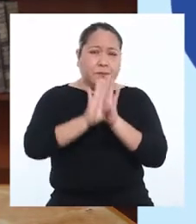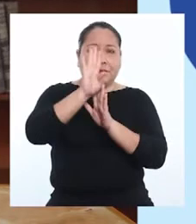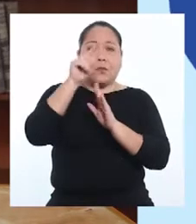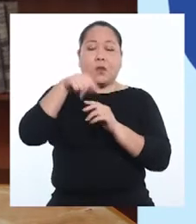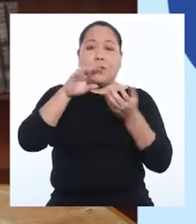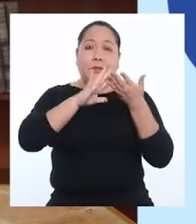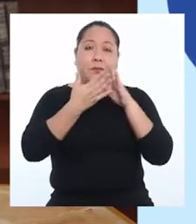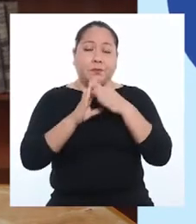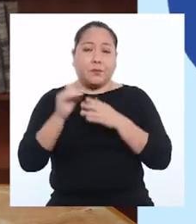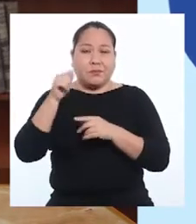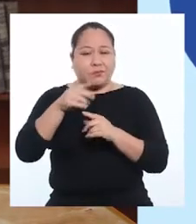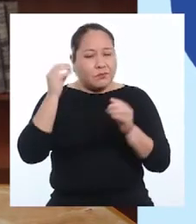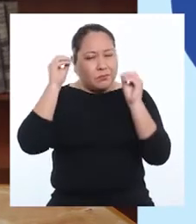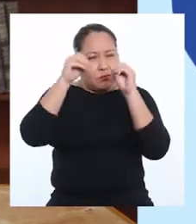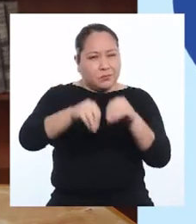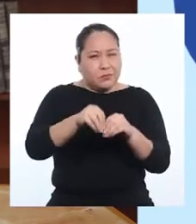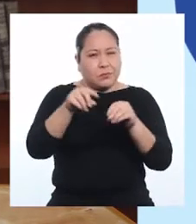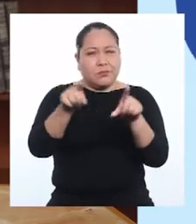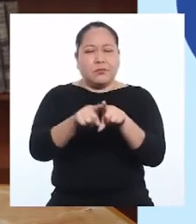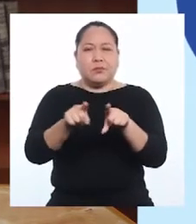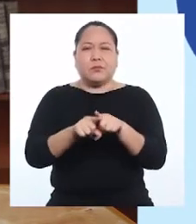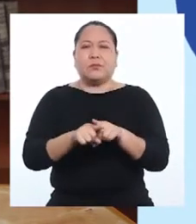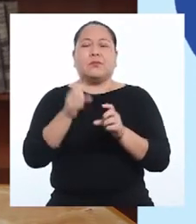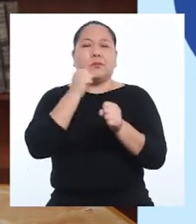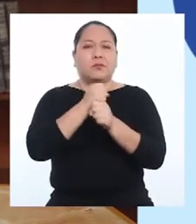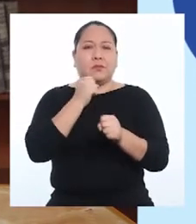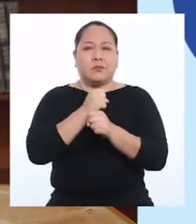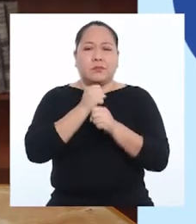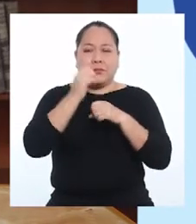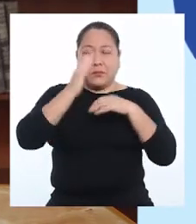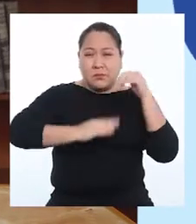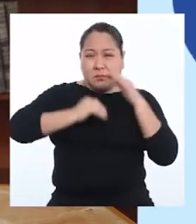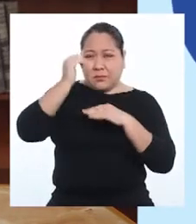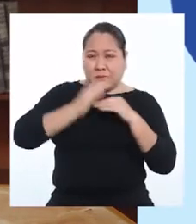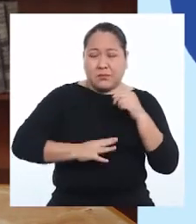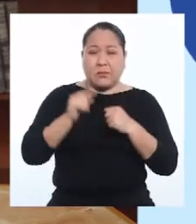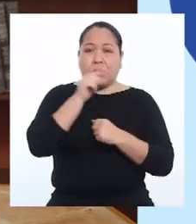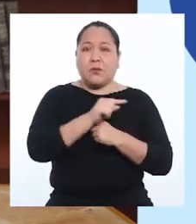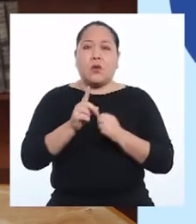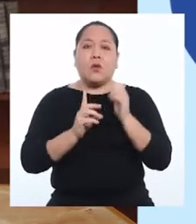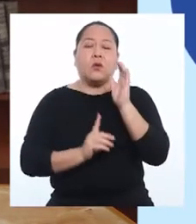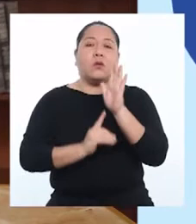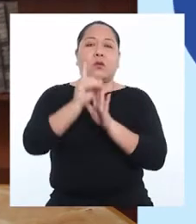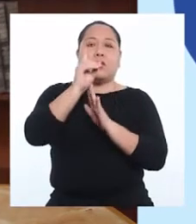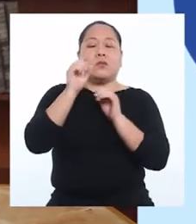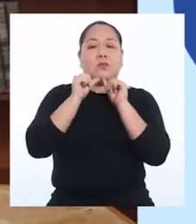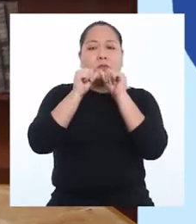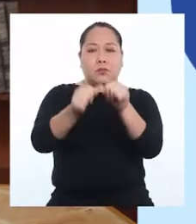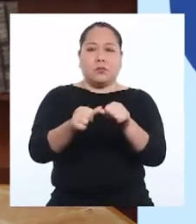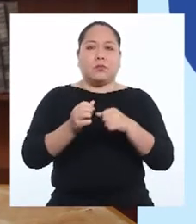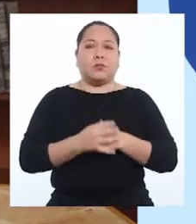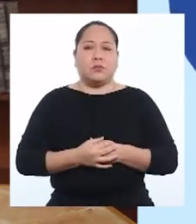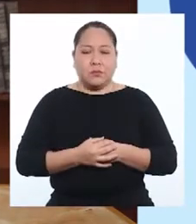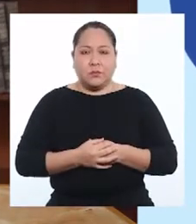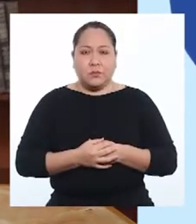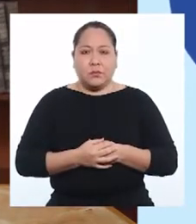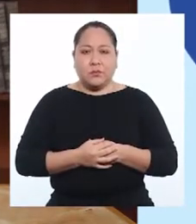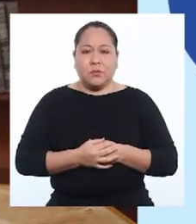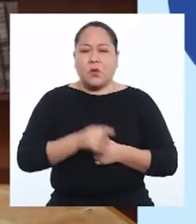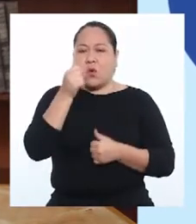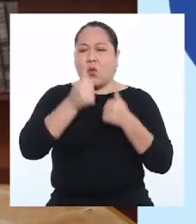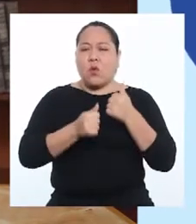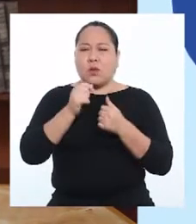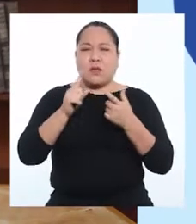Lograr nuestro crecimiento como pueblo implica ser activos en la construcción de un desarrollo